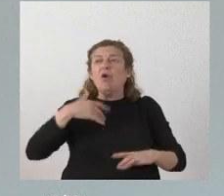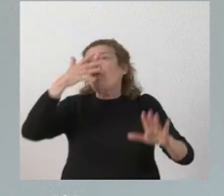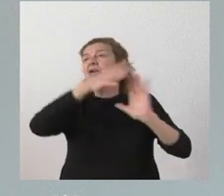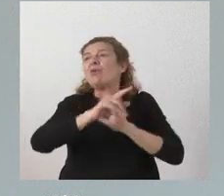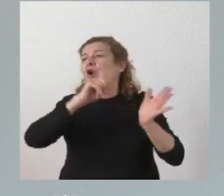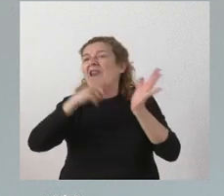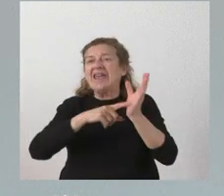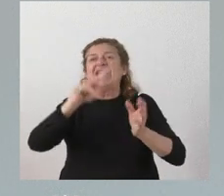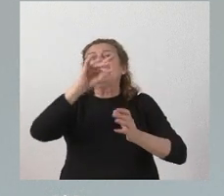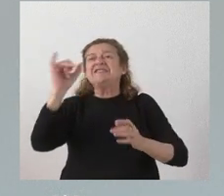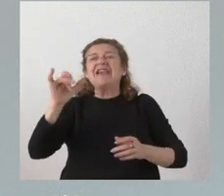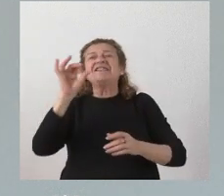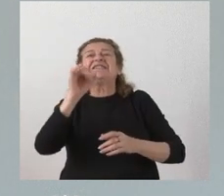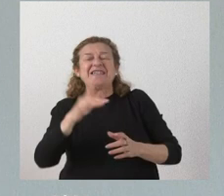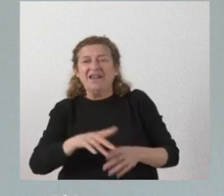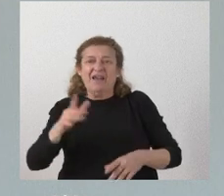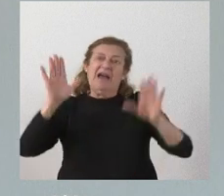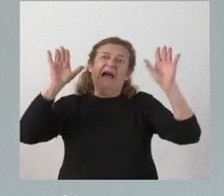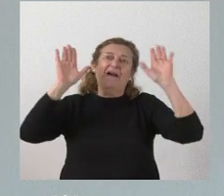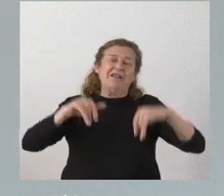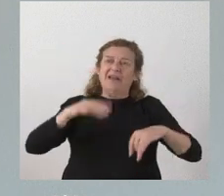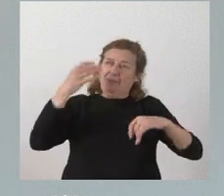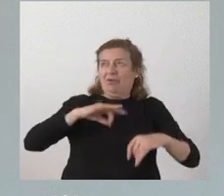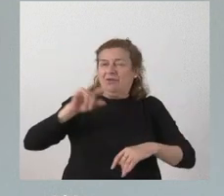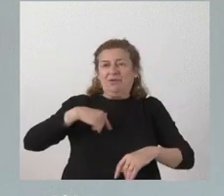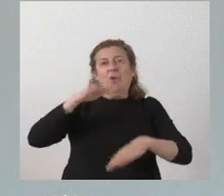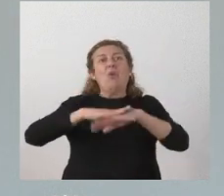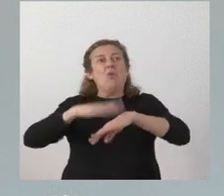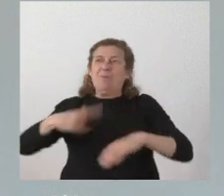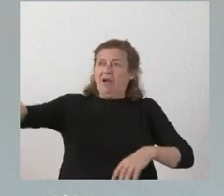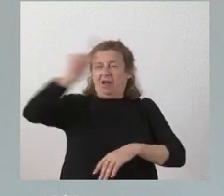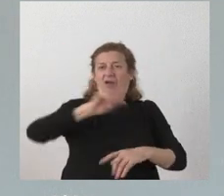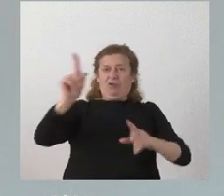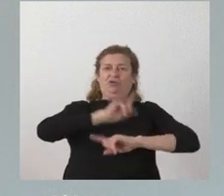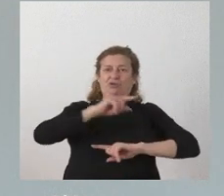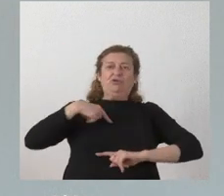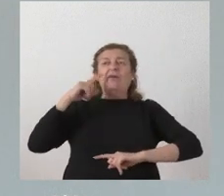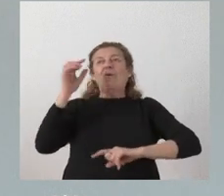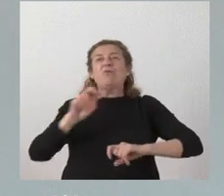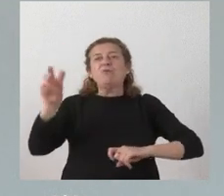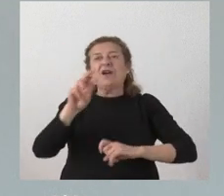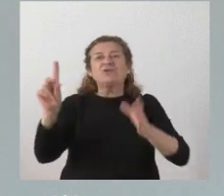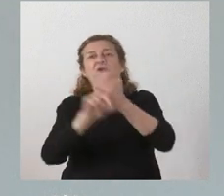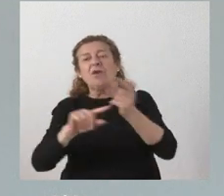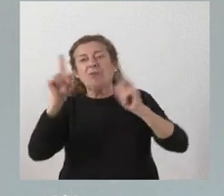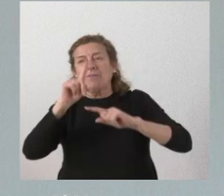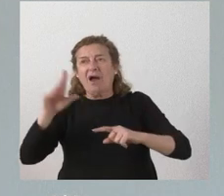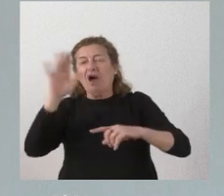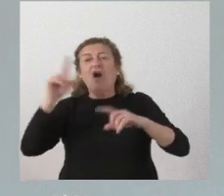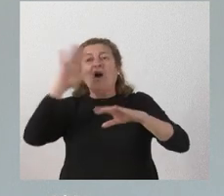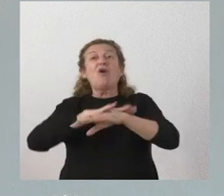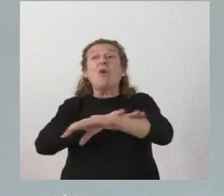ya solo nos faltaría en que al final se nos echara la culpa o fuéramos nosotros los responsables de solucionar el problema en el que el gobierno nos ha metido a todos